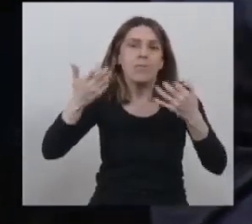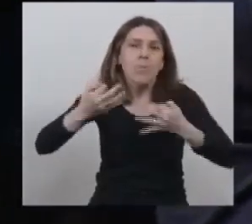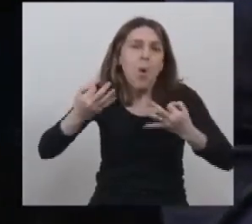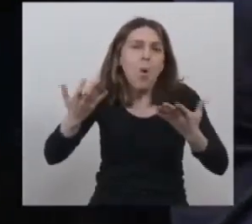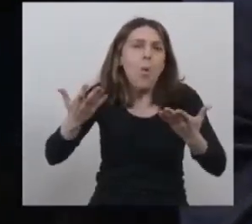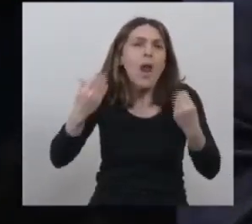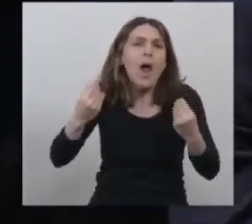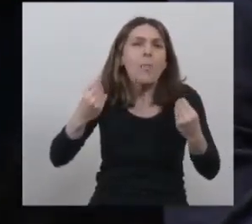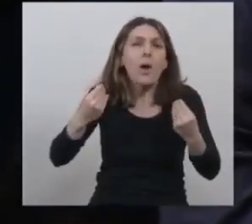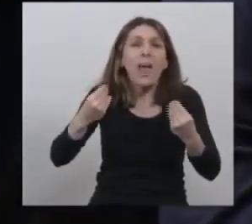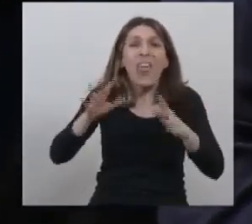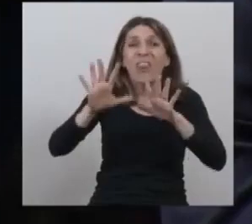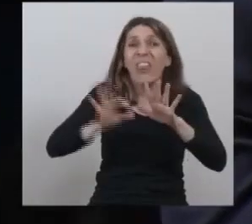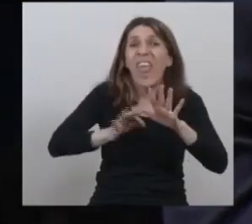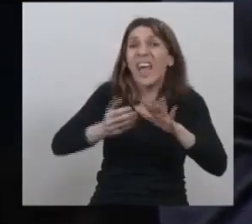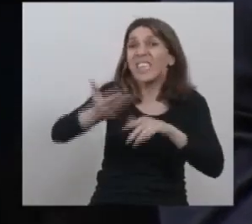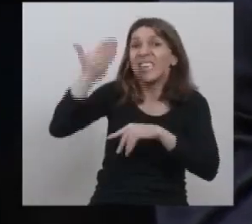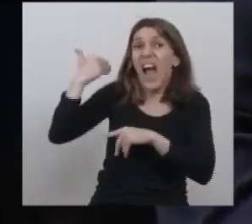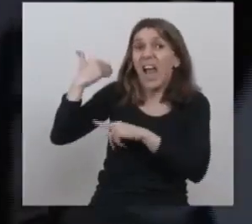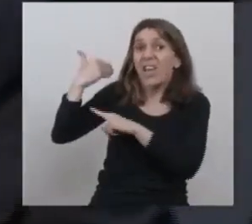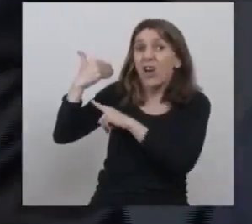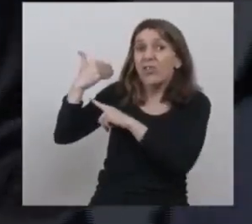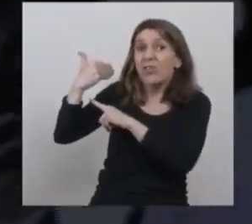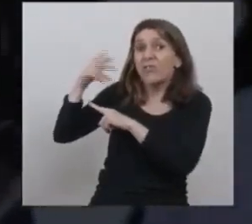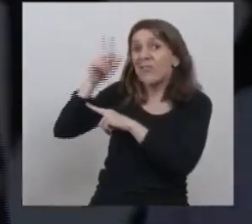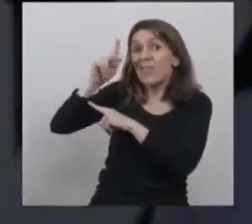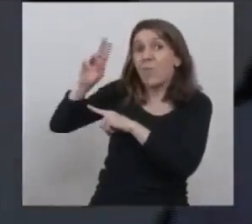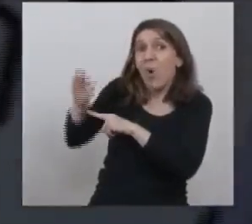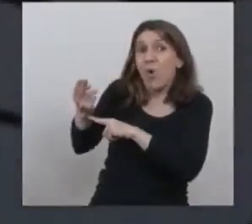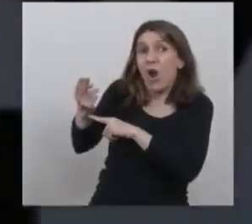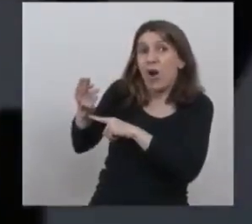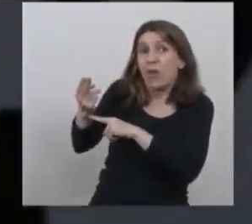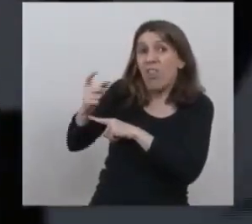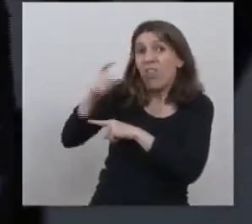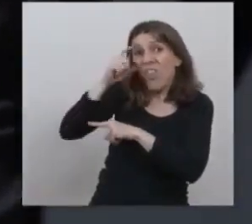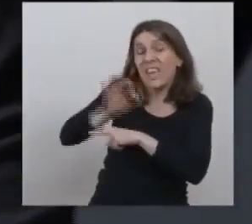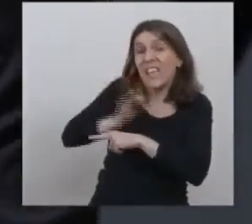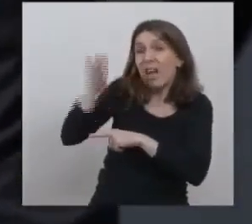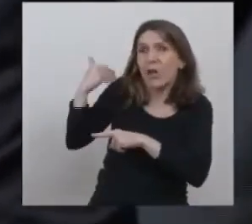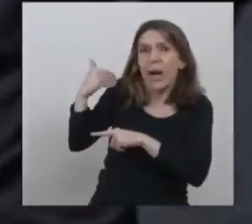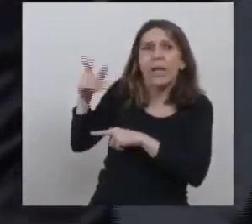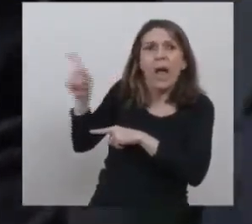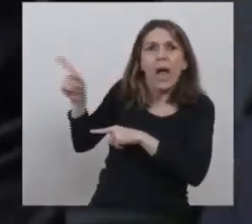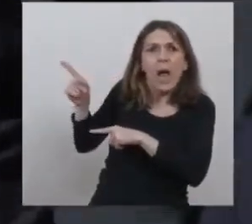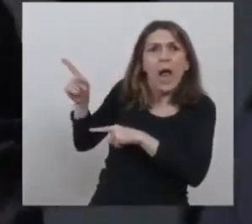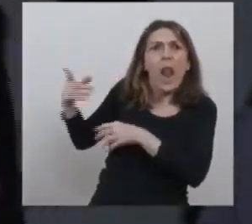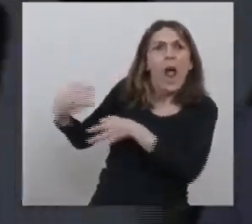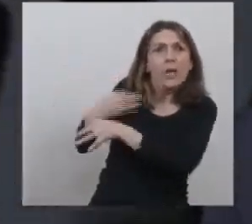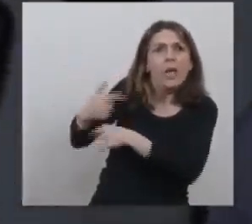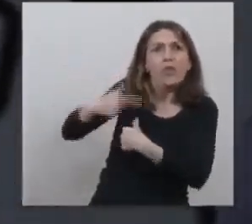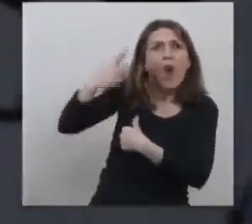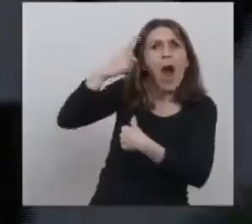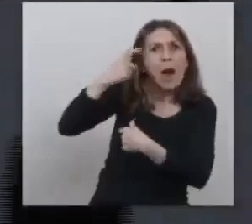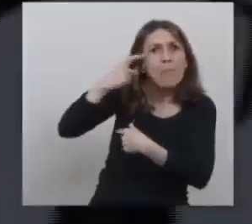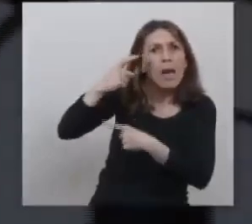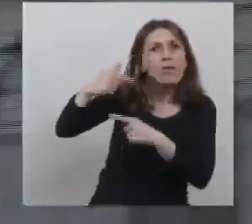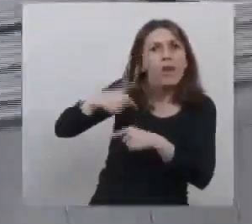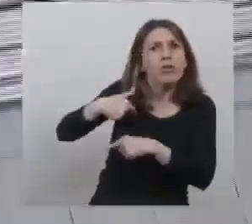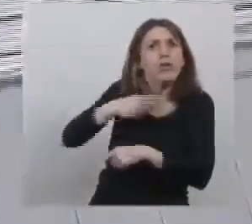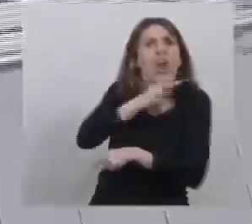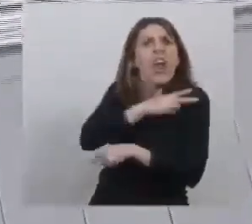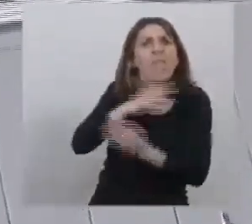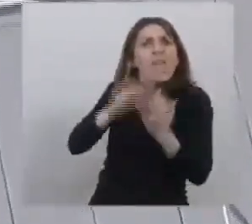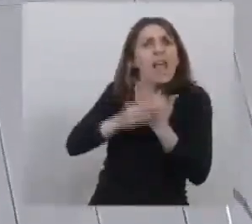cuando hace 10 años que Néstor nos dejó porque esto es lo que Néstor me enseñó a hacer en los años en que fui su jefe de